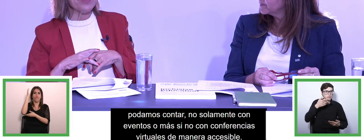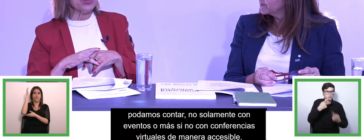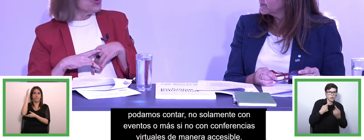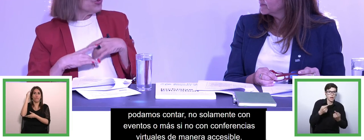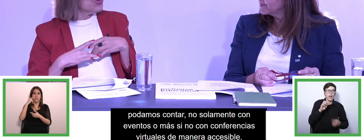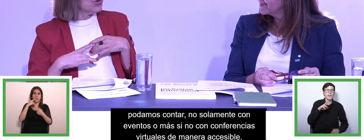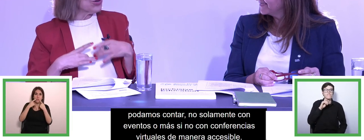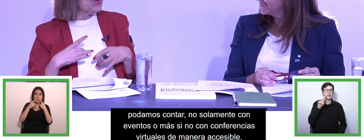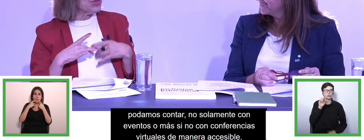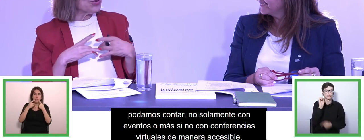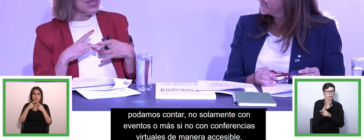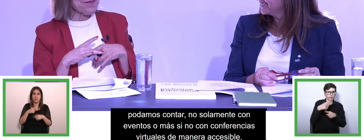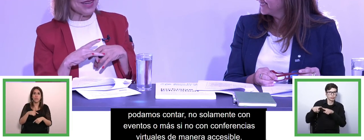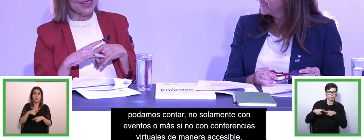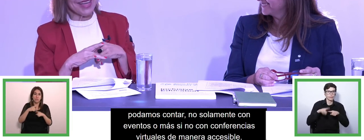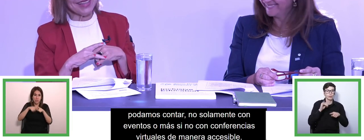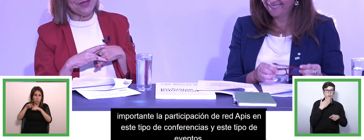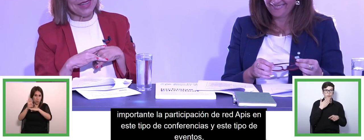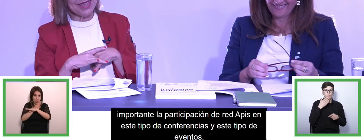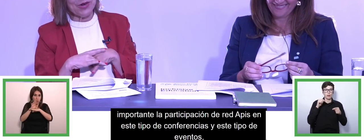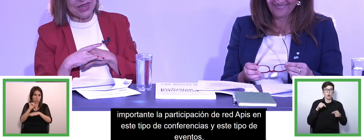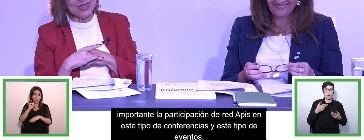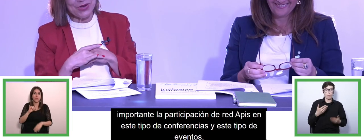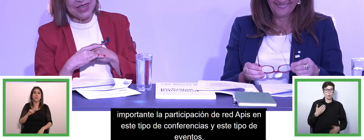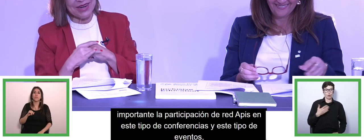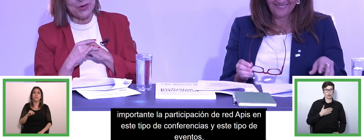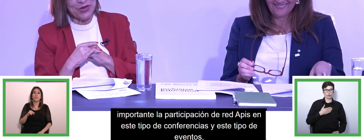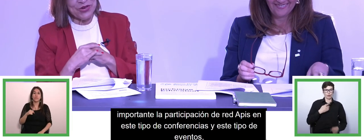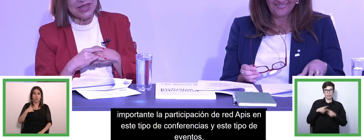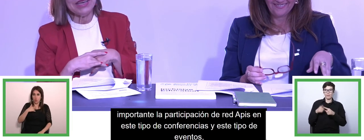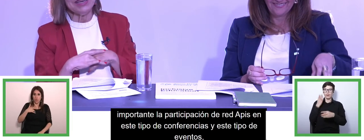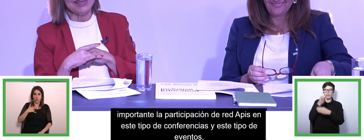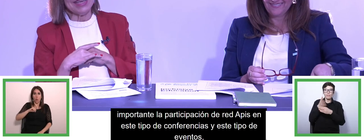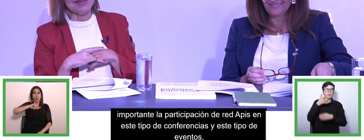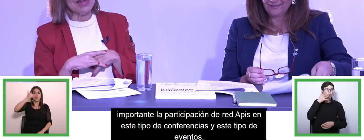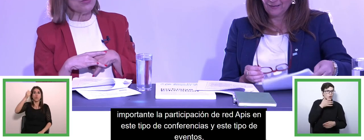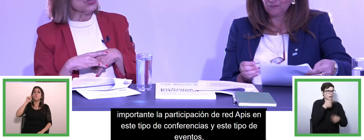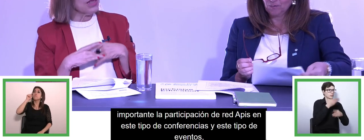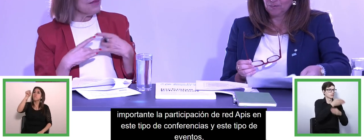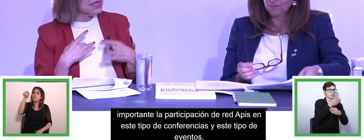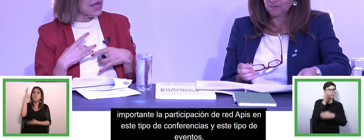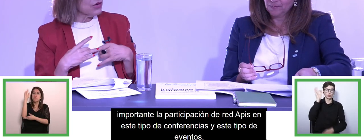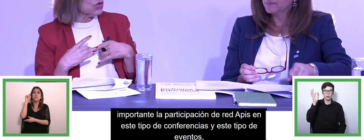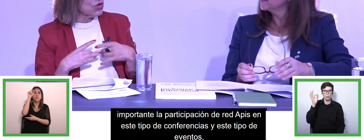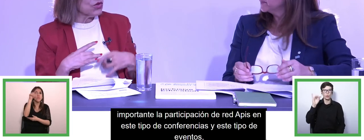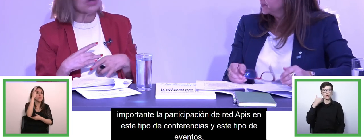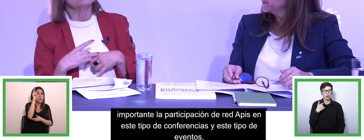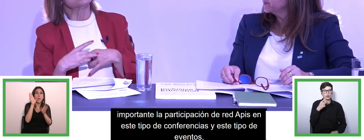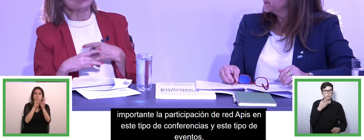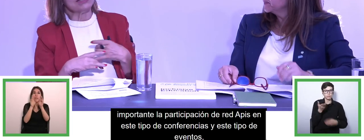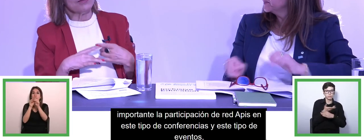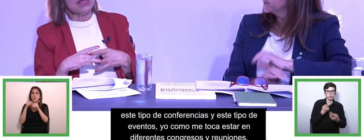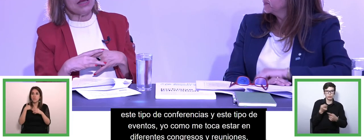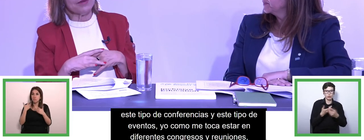bueno yo como como me toca también estar en diferentes congresos y reuniones que hablamos sobre diversidad e inclusión